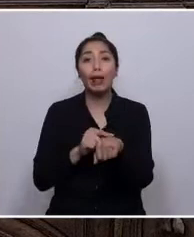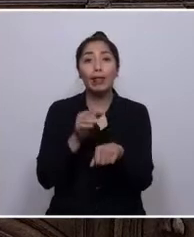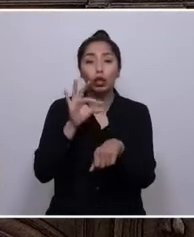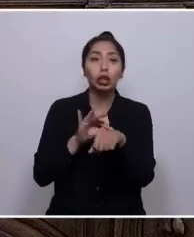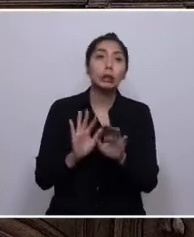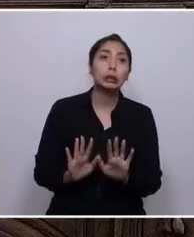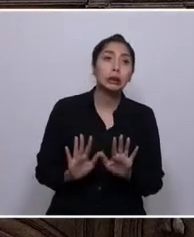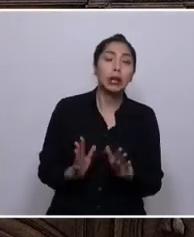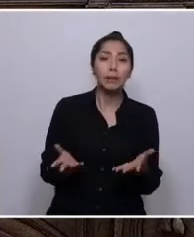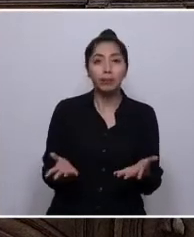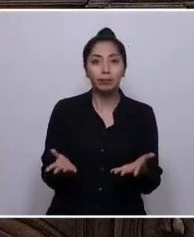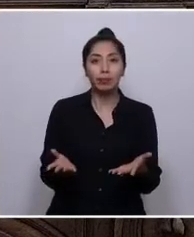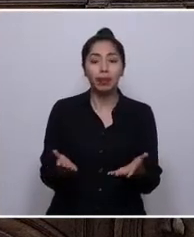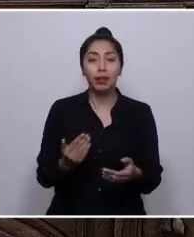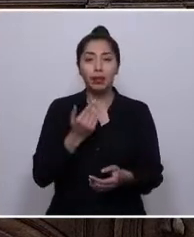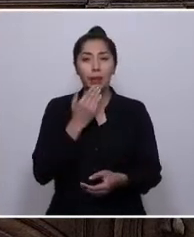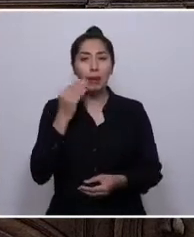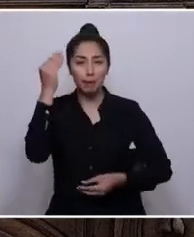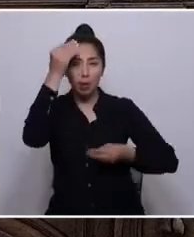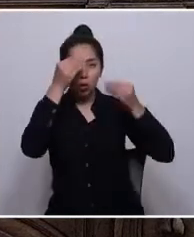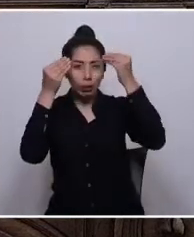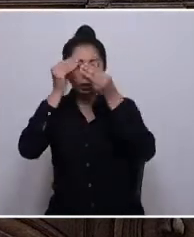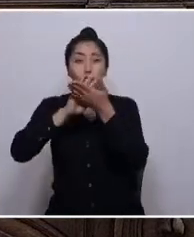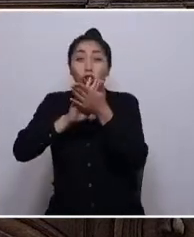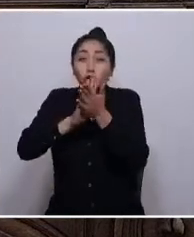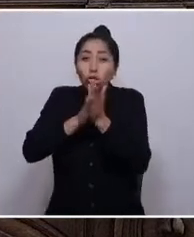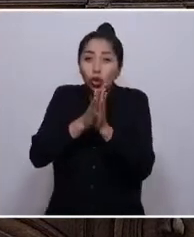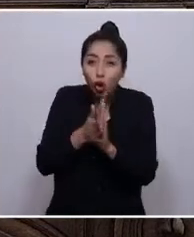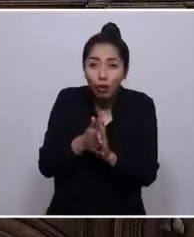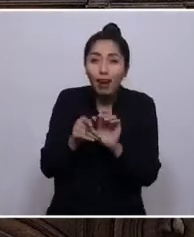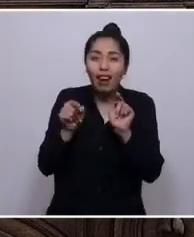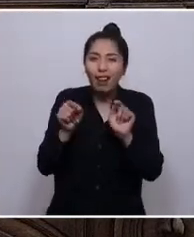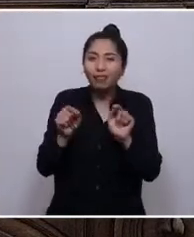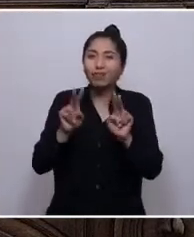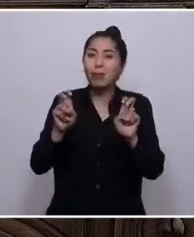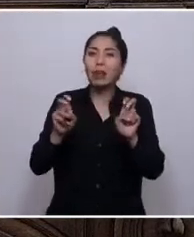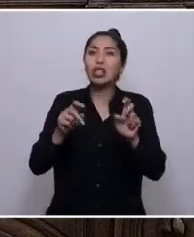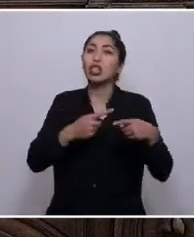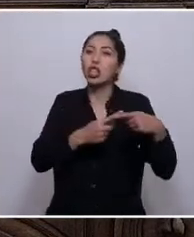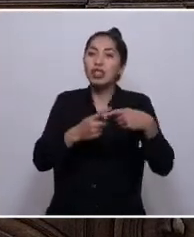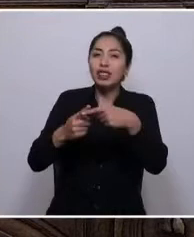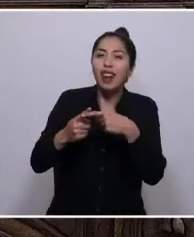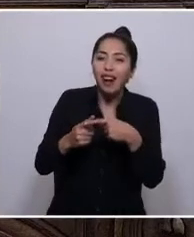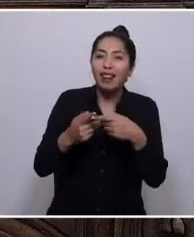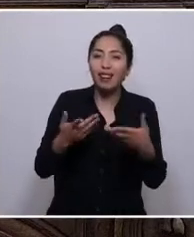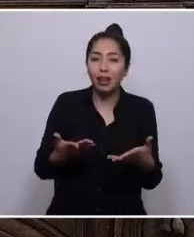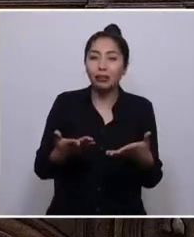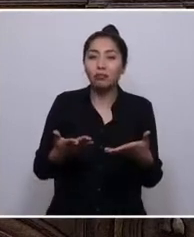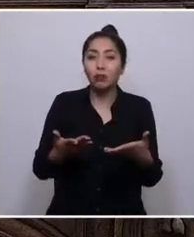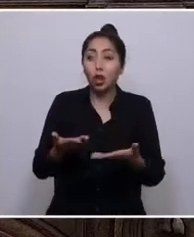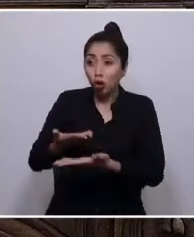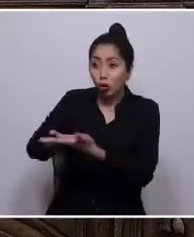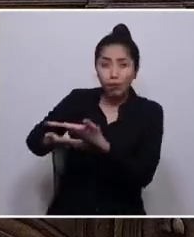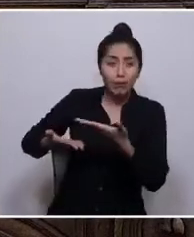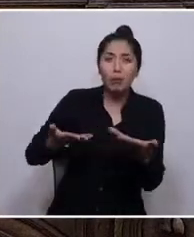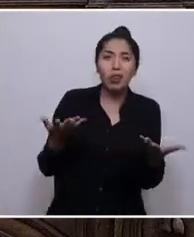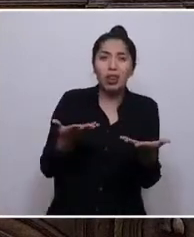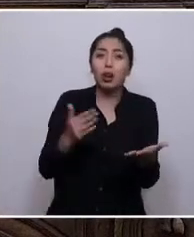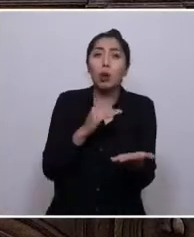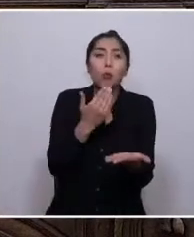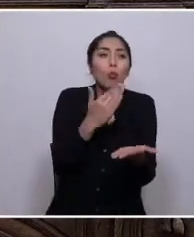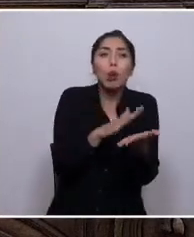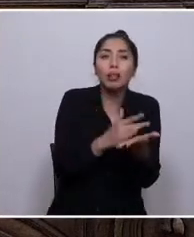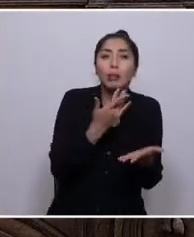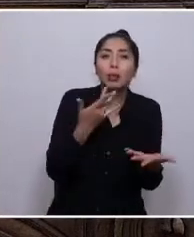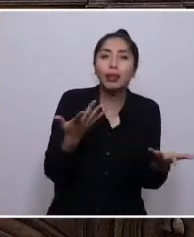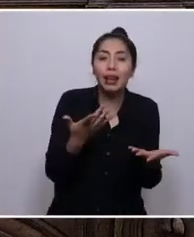por la preocupación de todas esas determinantes sociales que la dañan. Convivimos con la muerte porque se nos condenó